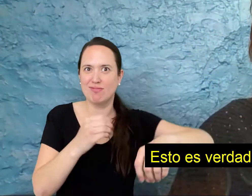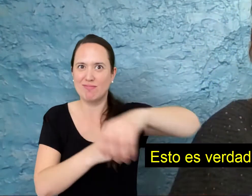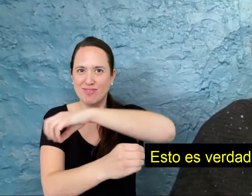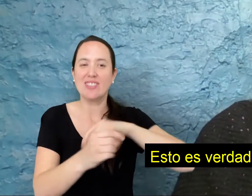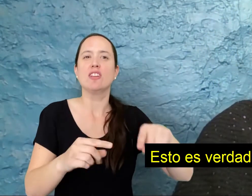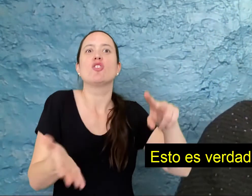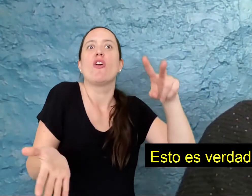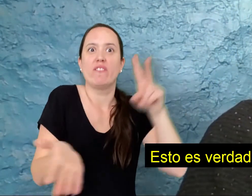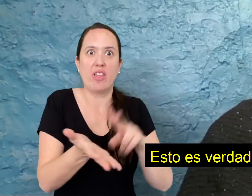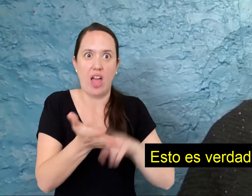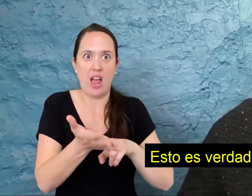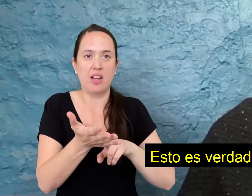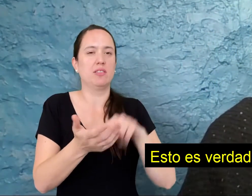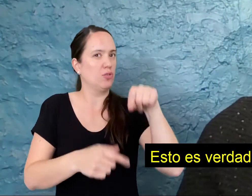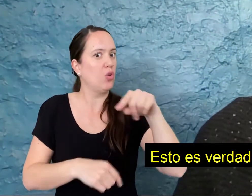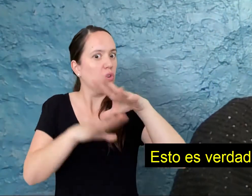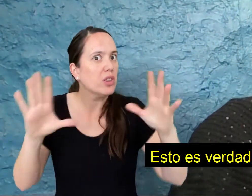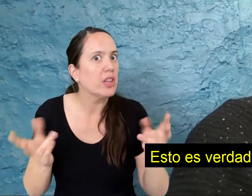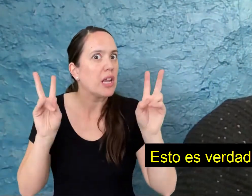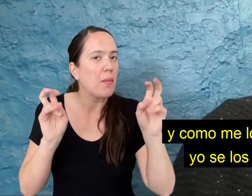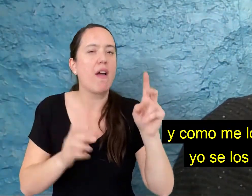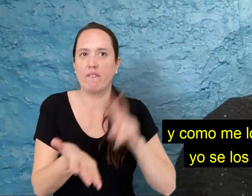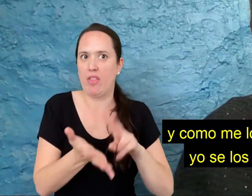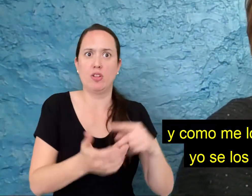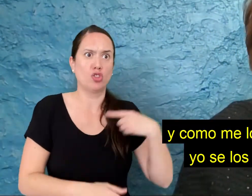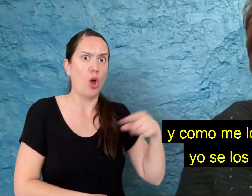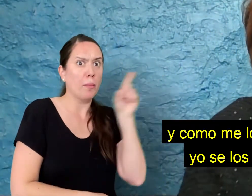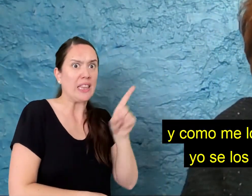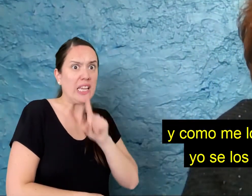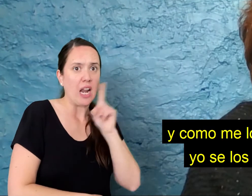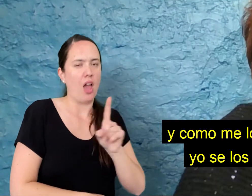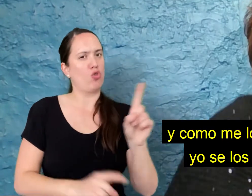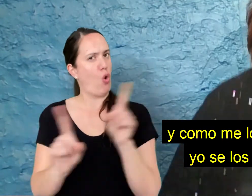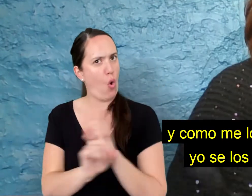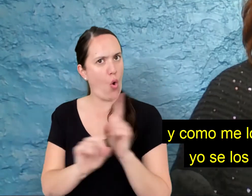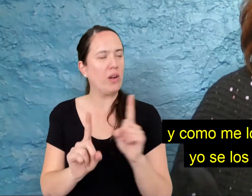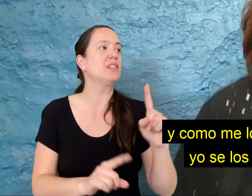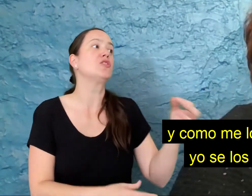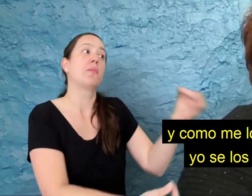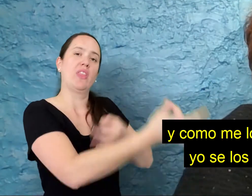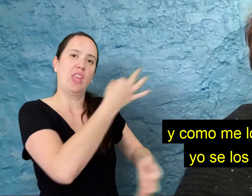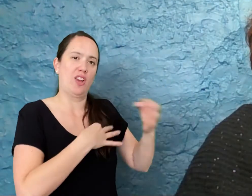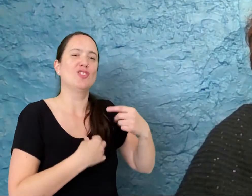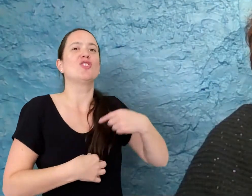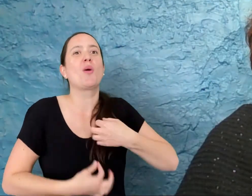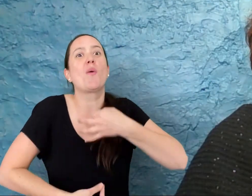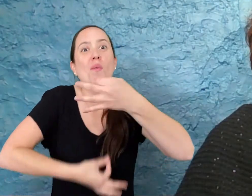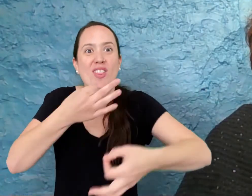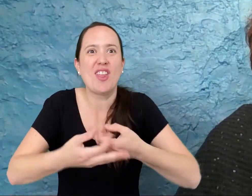Esto es verdad y no miento. Y como me lo contaron, yo se los cuento.